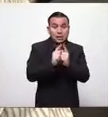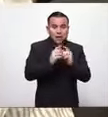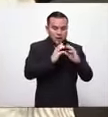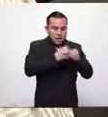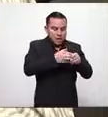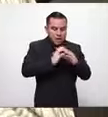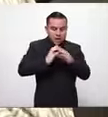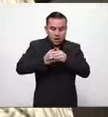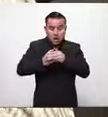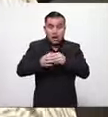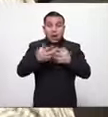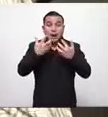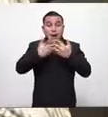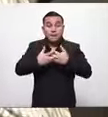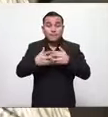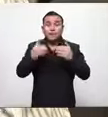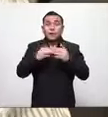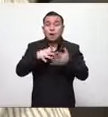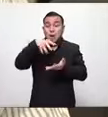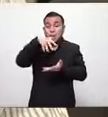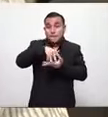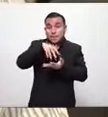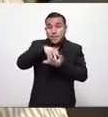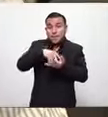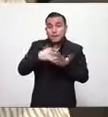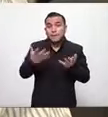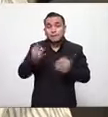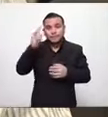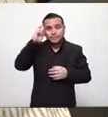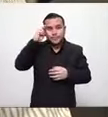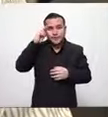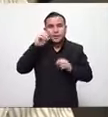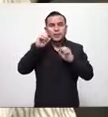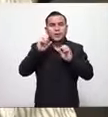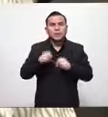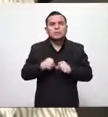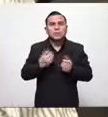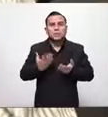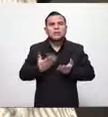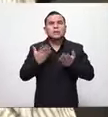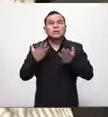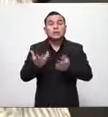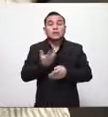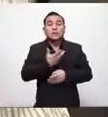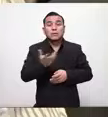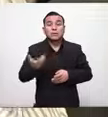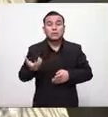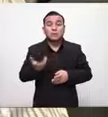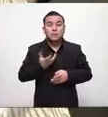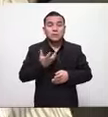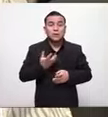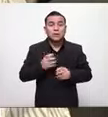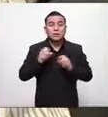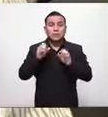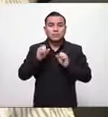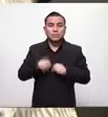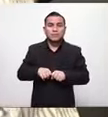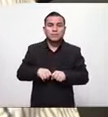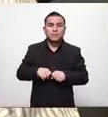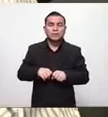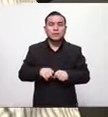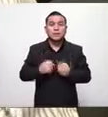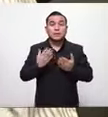empresariales y en los niveles populares que van a contribuir a que esto de vuelta como decimos los